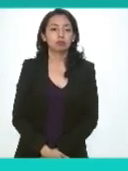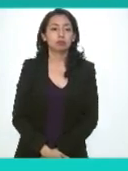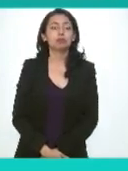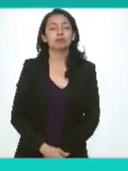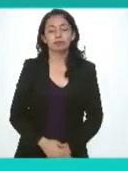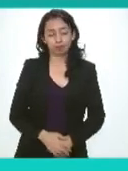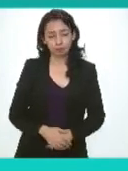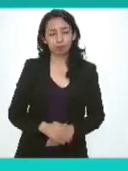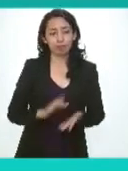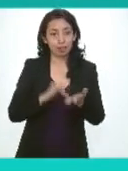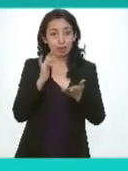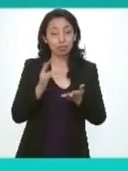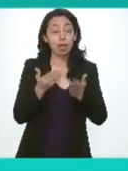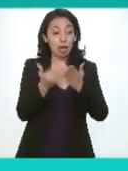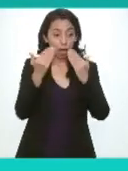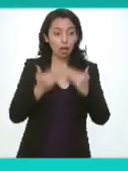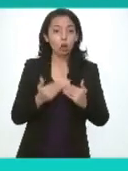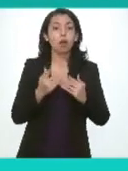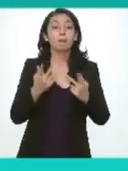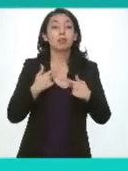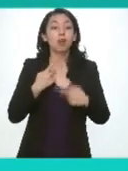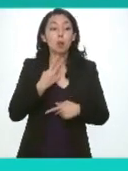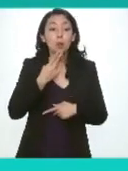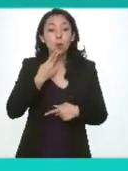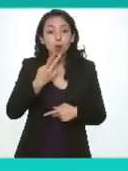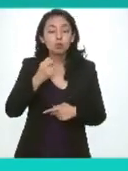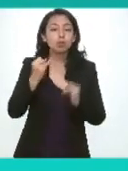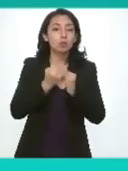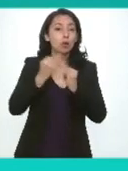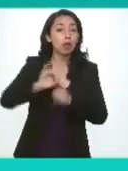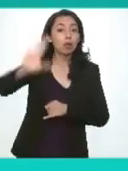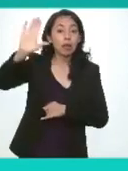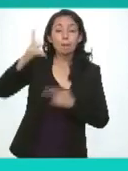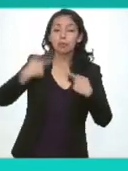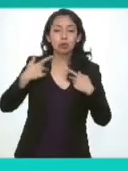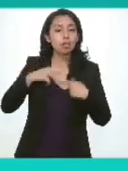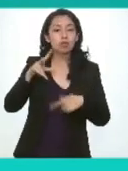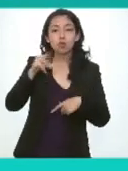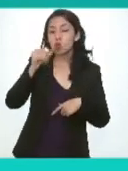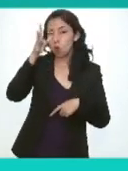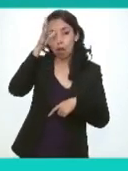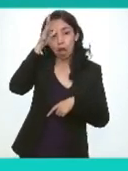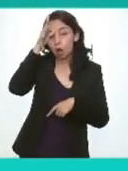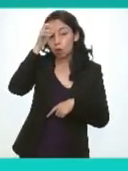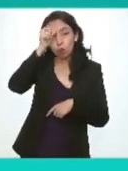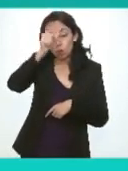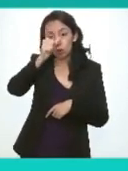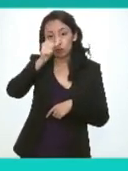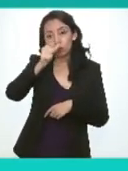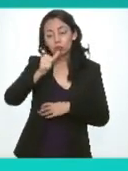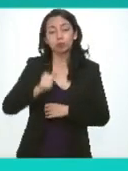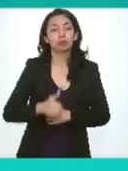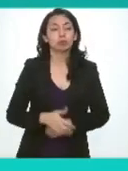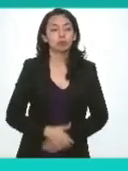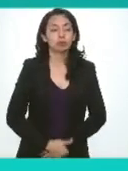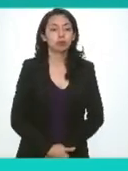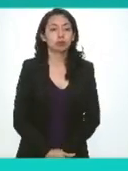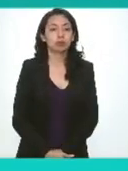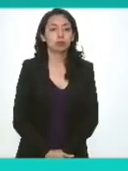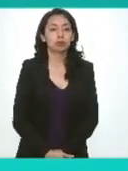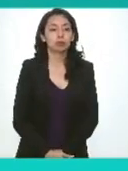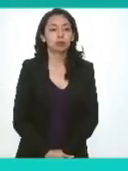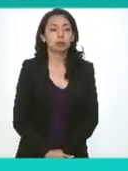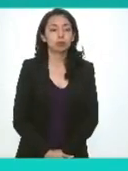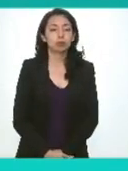ahora solicito que se manifiesten verbalmente y levantando la mano las personas que integran el consejo nacional que estuvieran en contra del